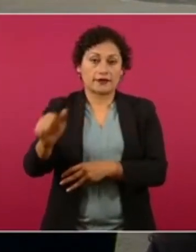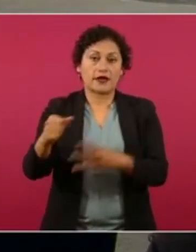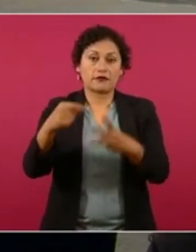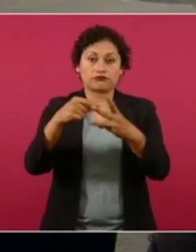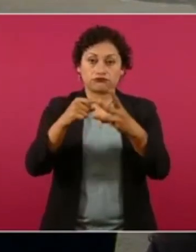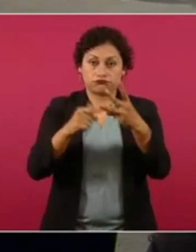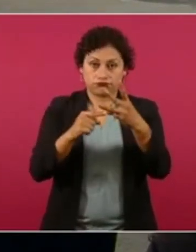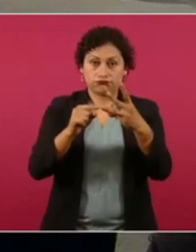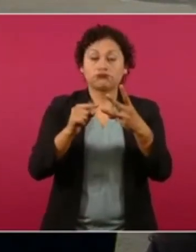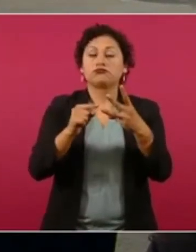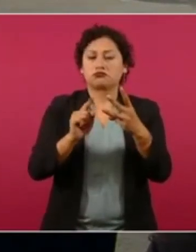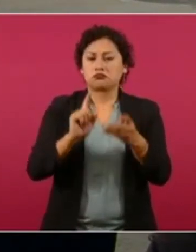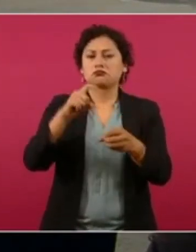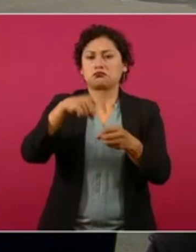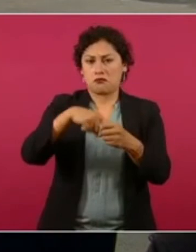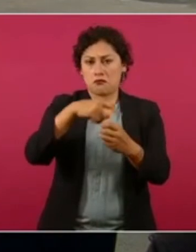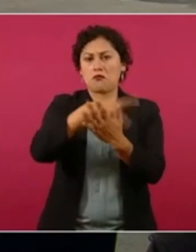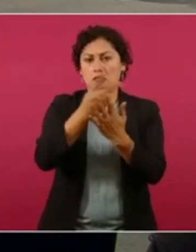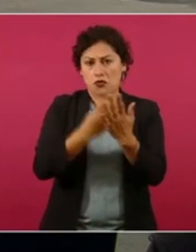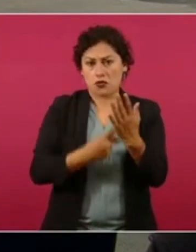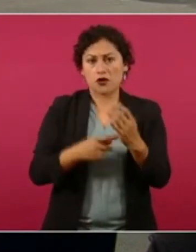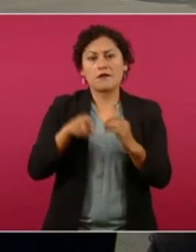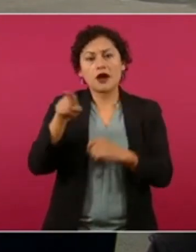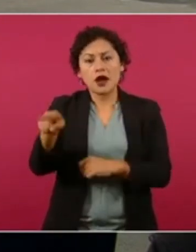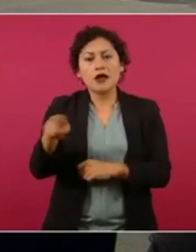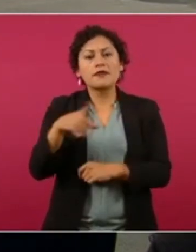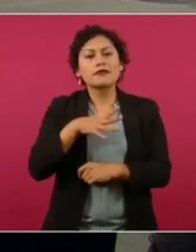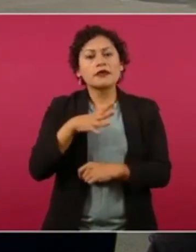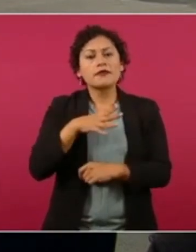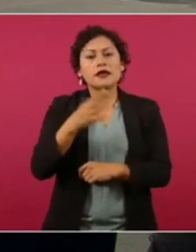pues yo creo que pasan el 50, las tres.